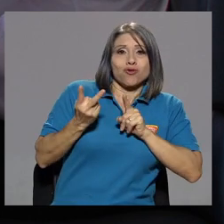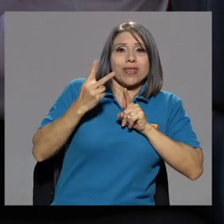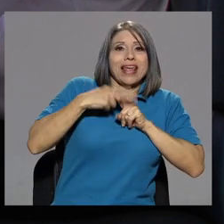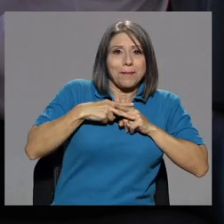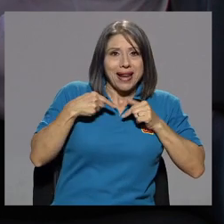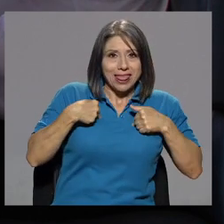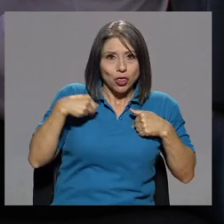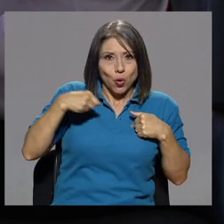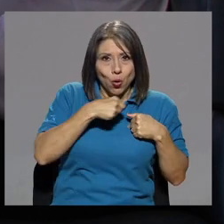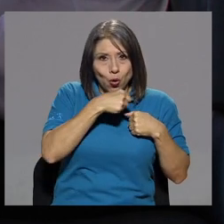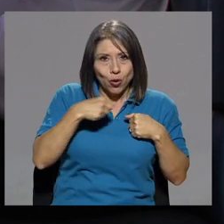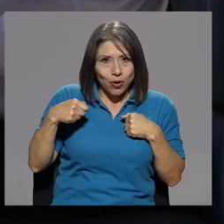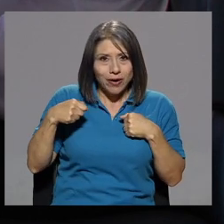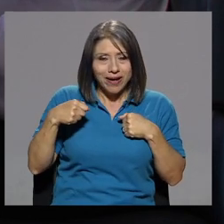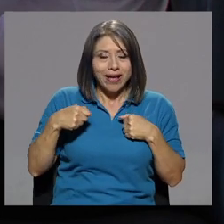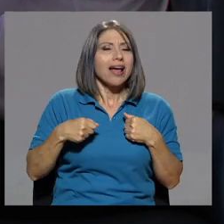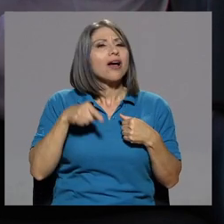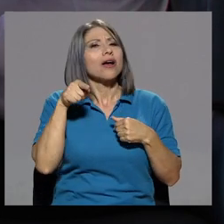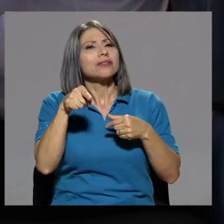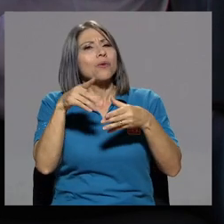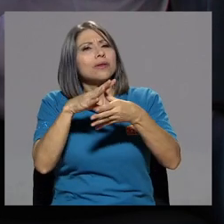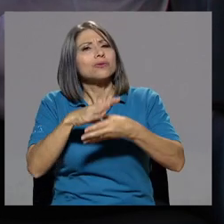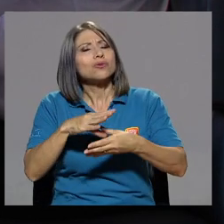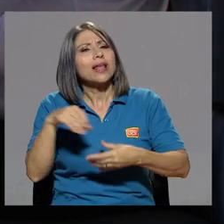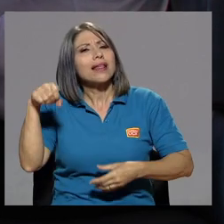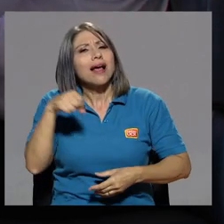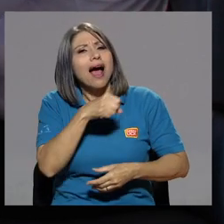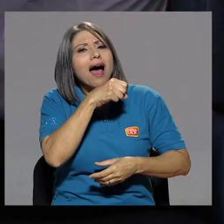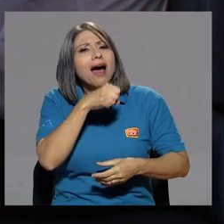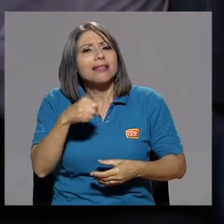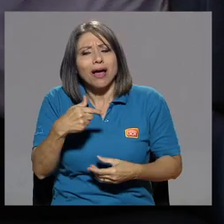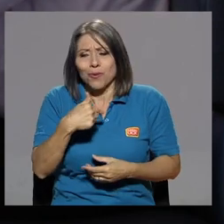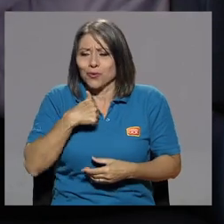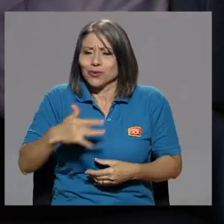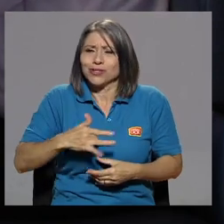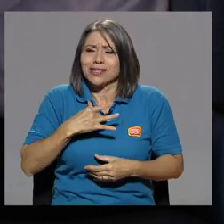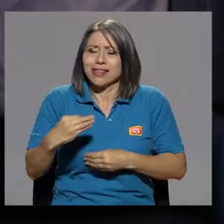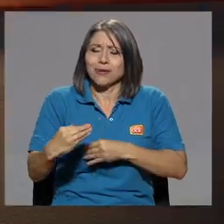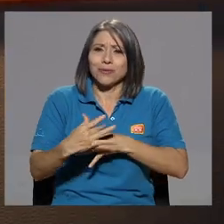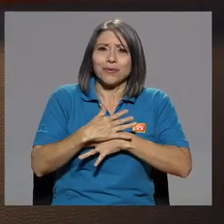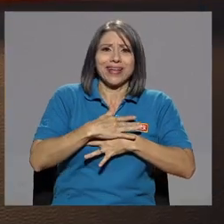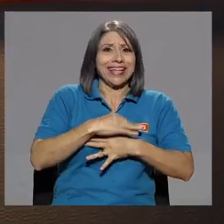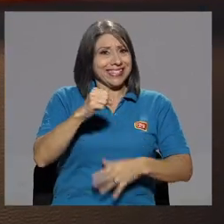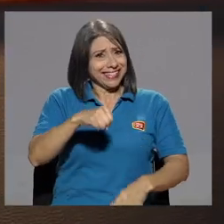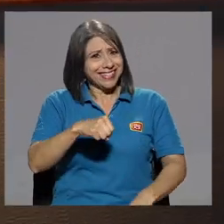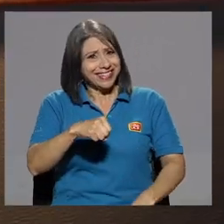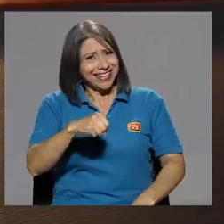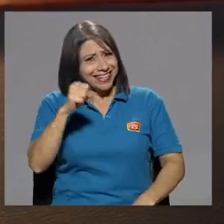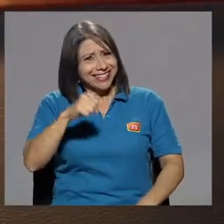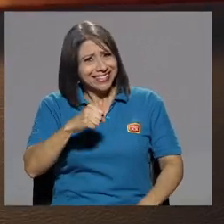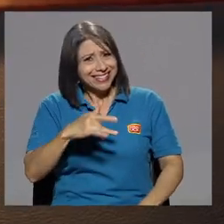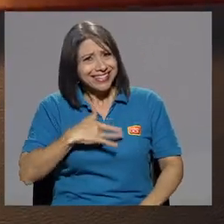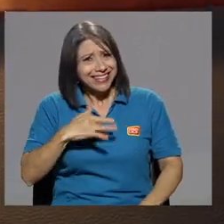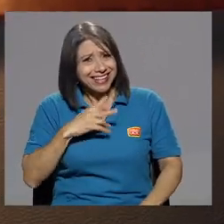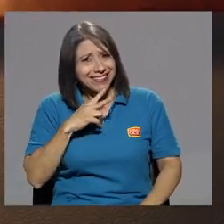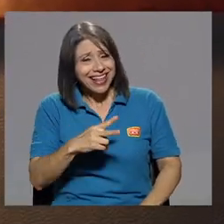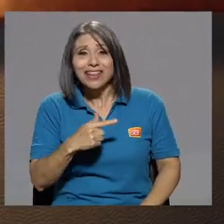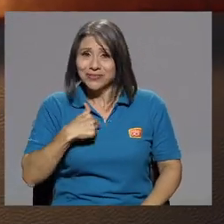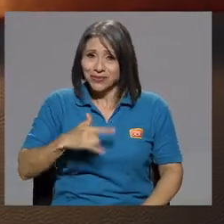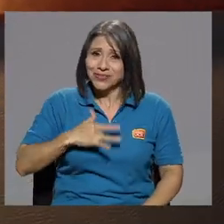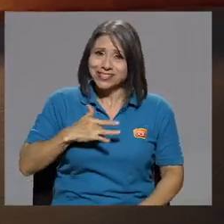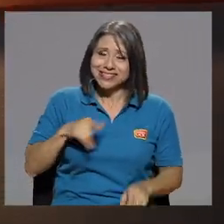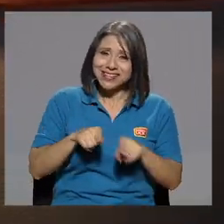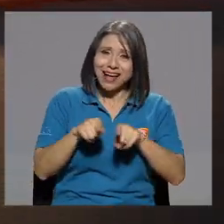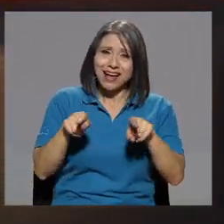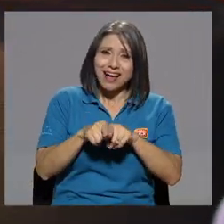canta, transmite algo que uno lo puede sentir. Sí, sí se siente. impresionante. ¿Verdad que se siente? Totalmente. Y yo lo